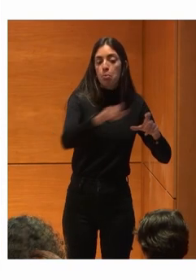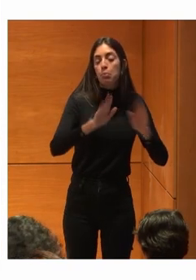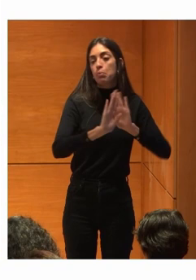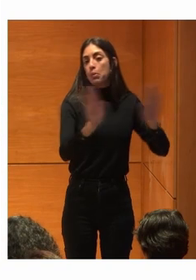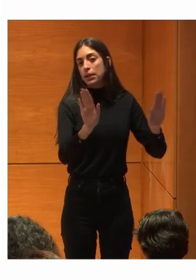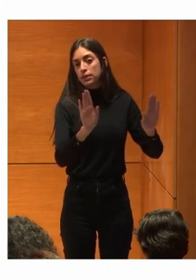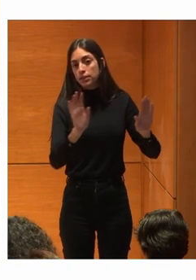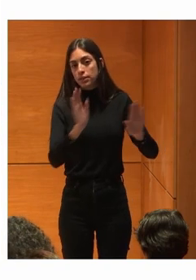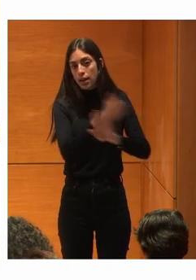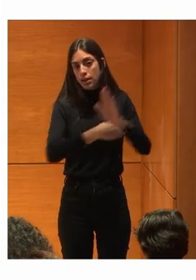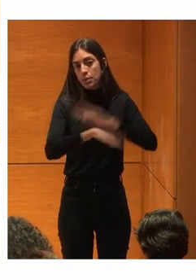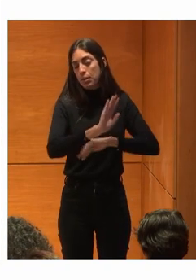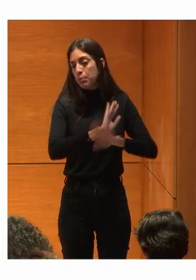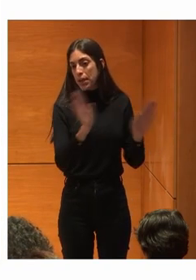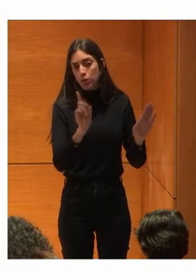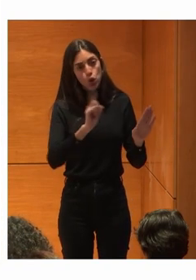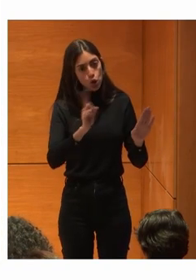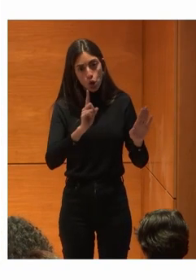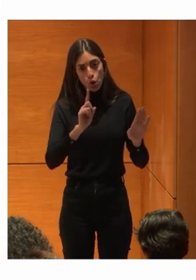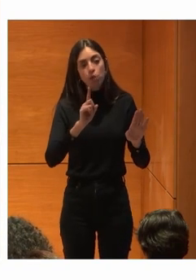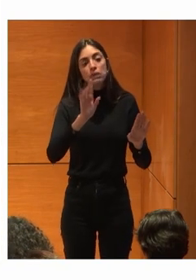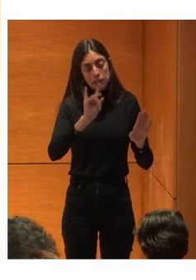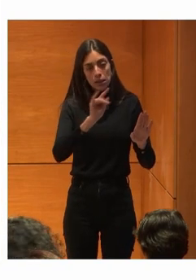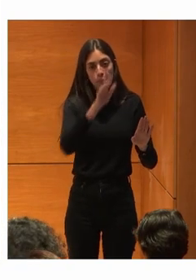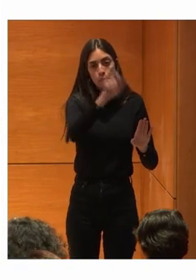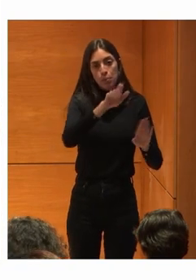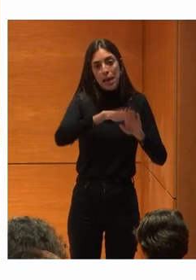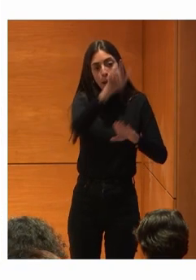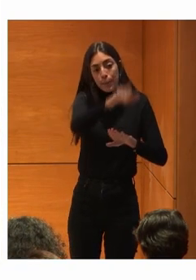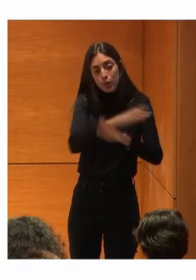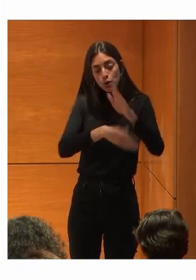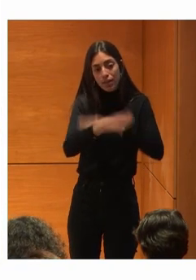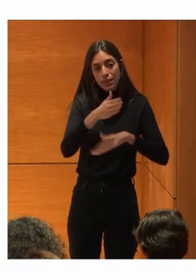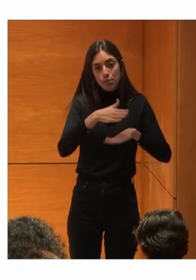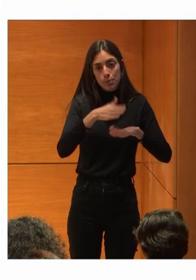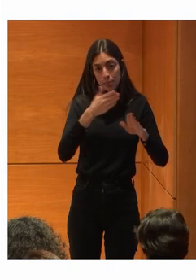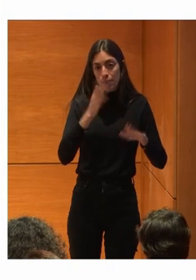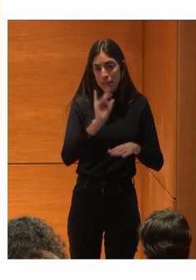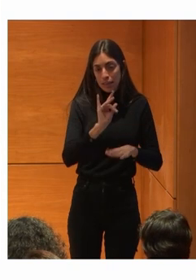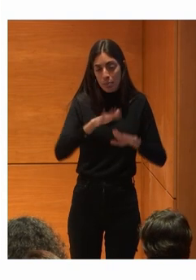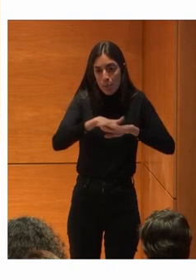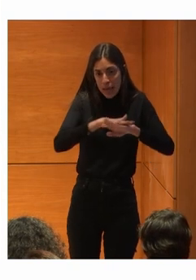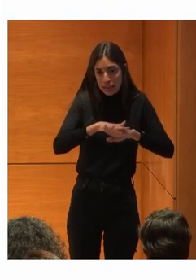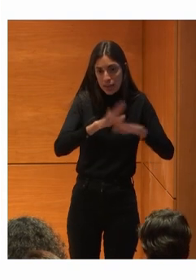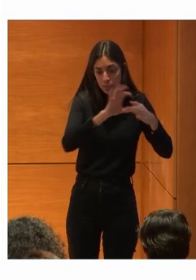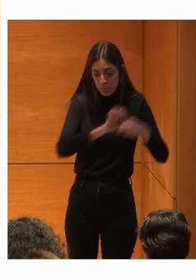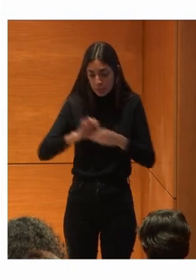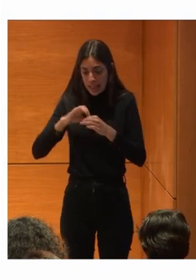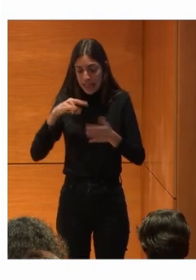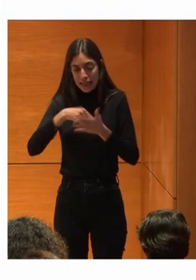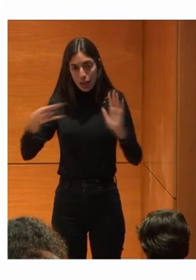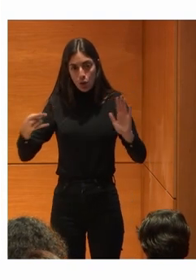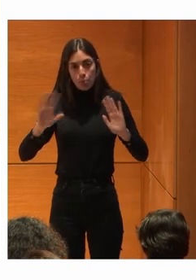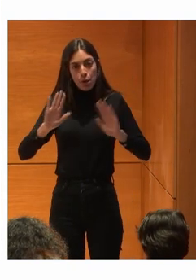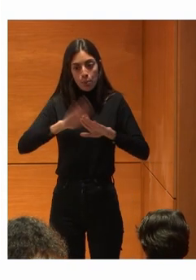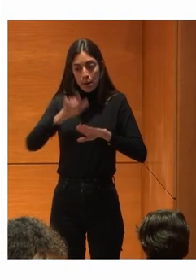solo Para personas Con discapacidad Es para personas Con discapacidad Básica O Básicamente Es su relación Con la tecnología Pero es